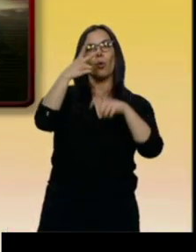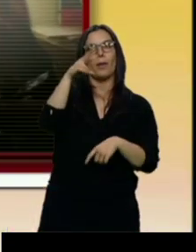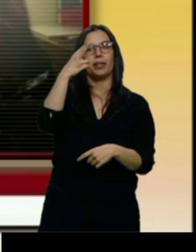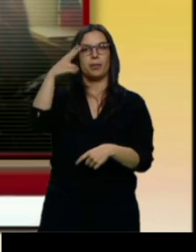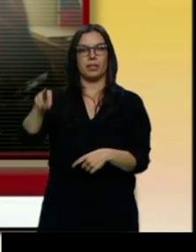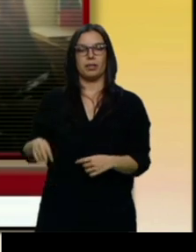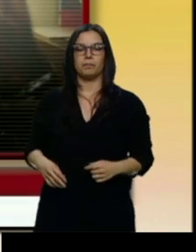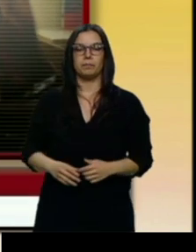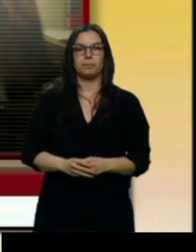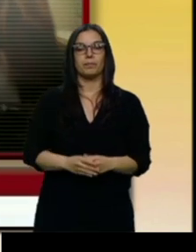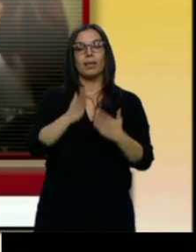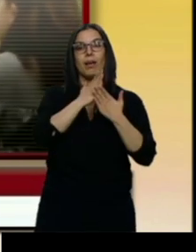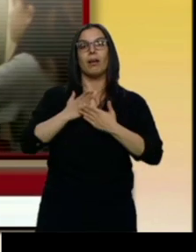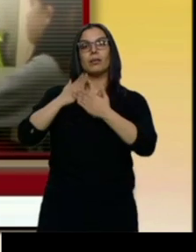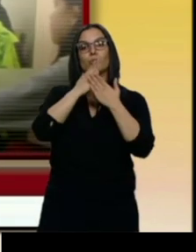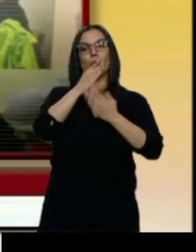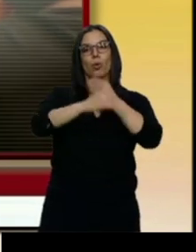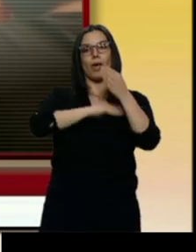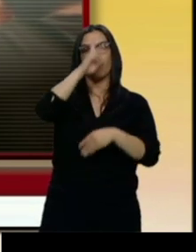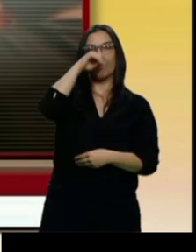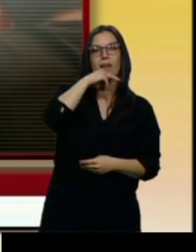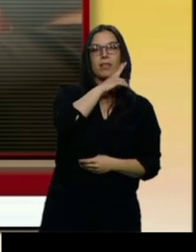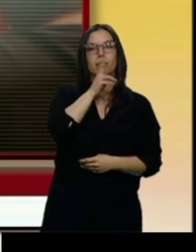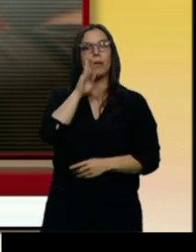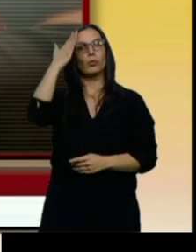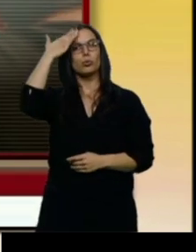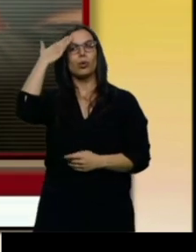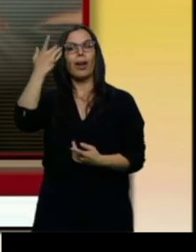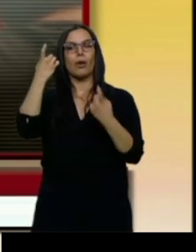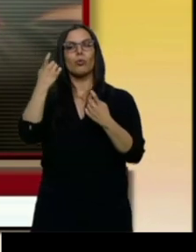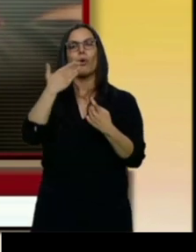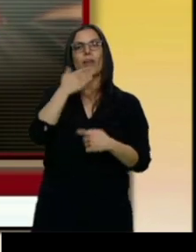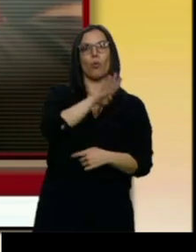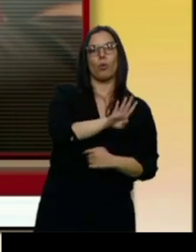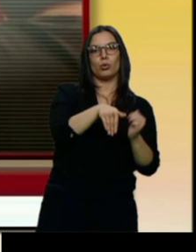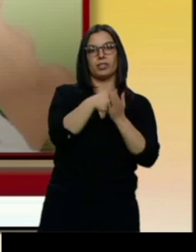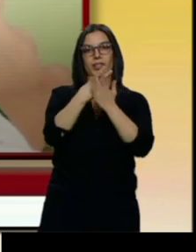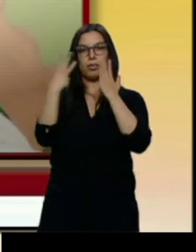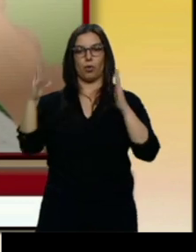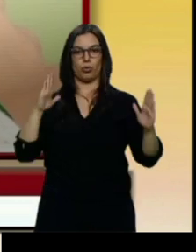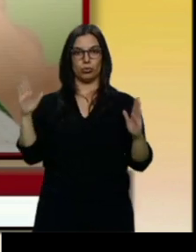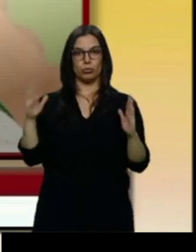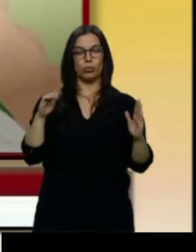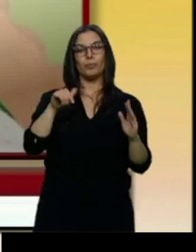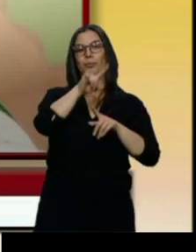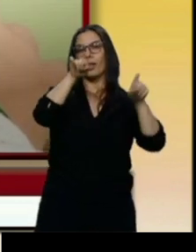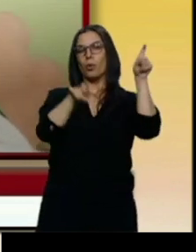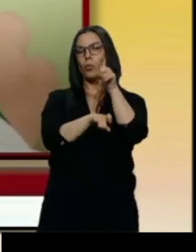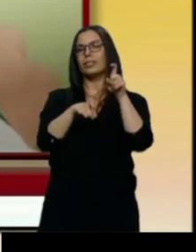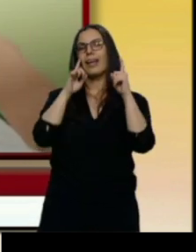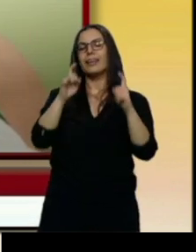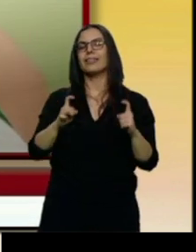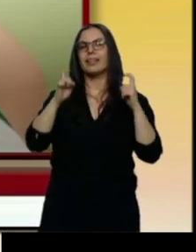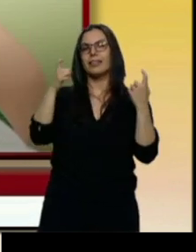Un estudio realizado a padres, madres y tutores de alumnos de entre 4 y 18 años. La encuesta trataba de averiguar qué